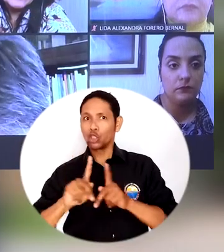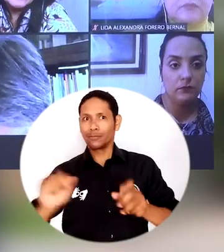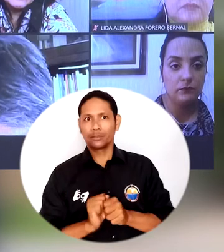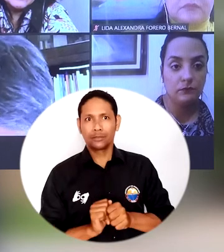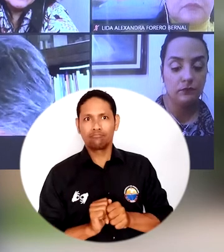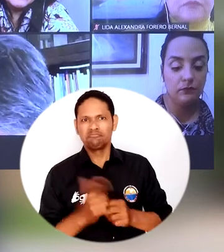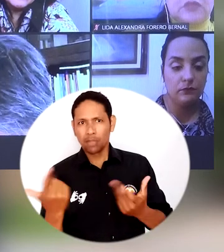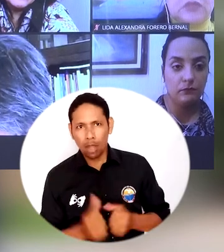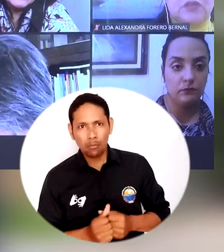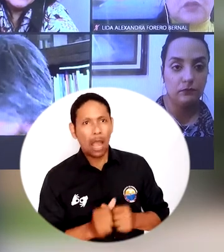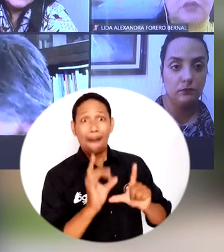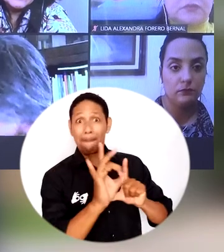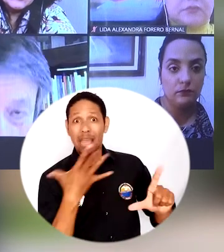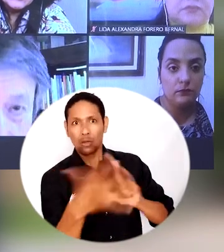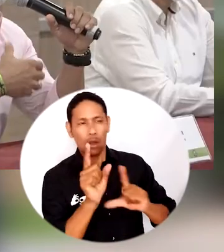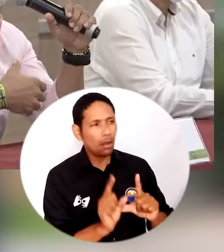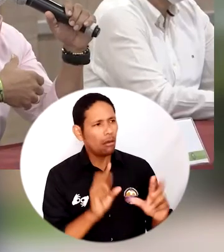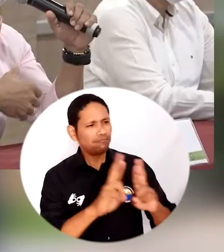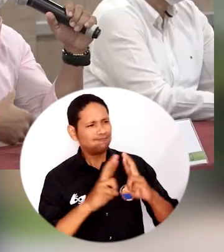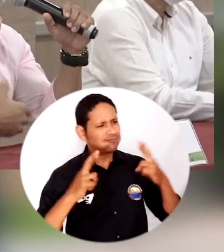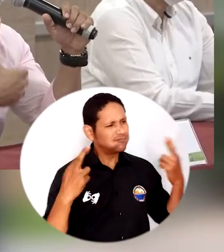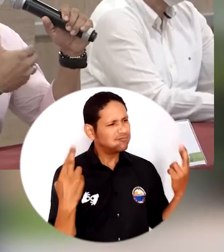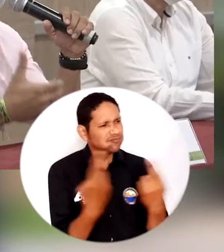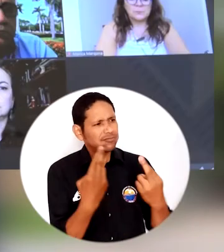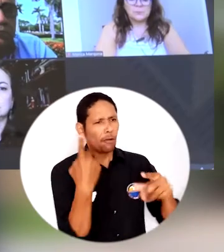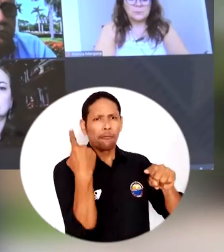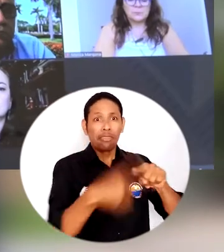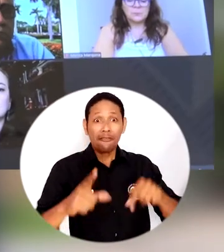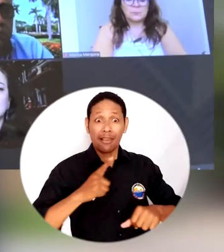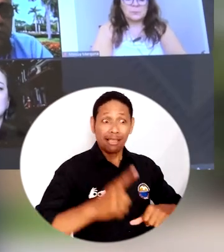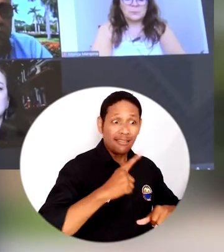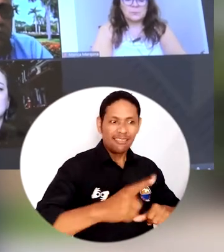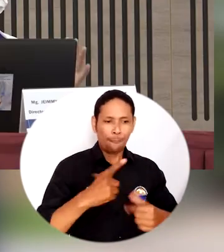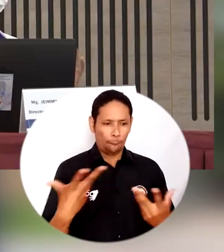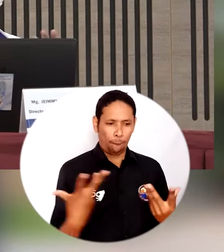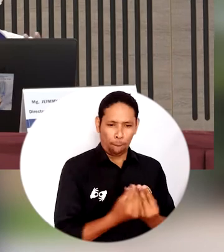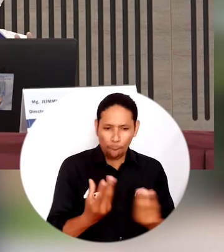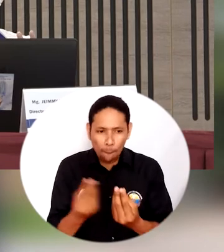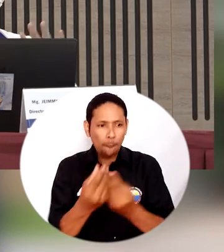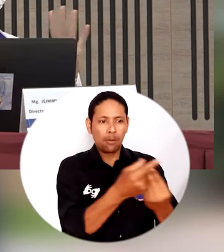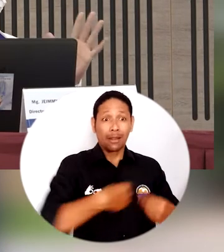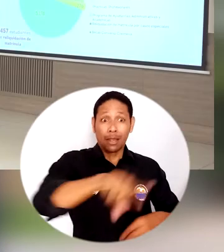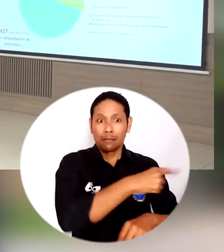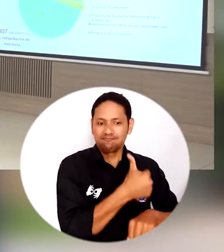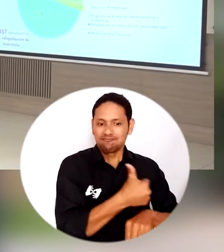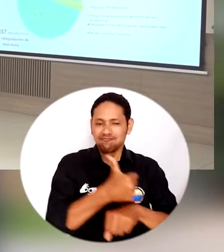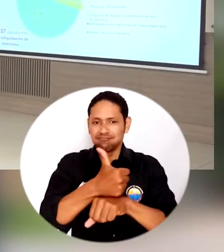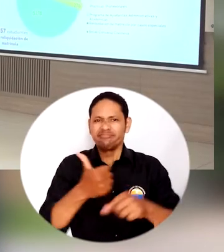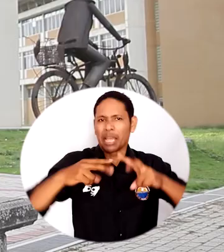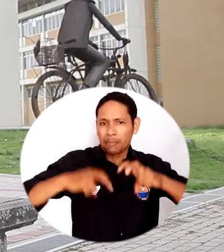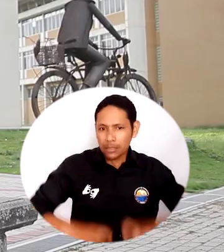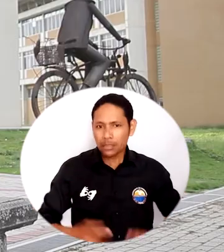se reunieron con directivos en cabeza del rector Pablo Vera Salazar, líderes de diferentes dependencias, equipos encargados de los factores